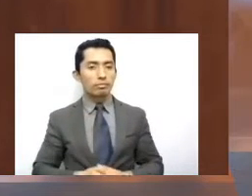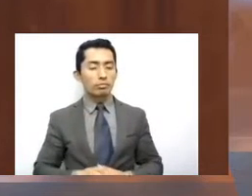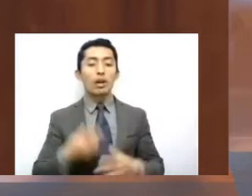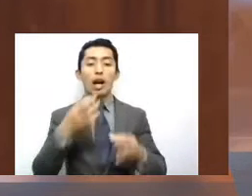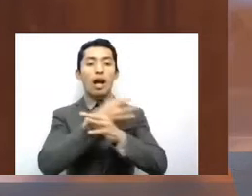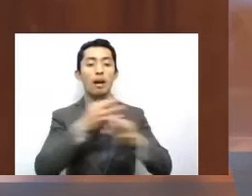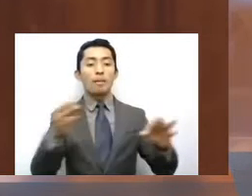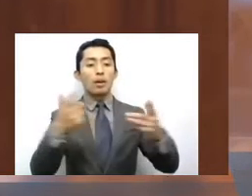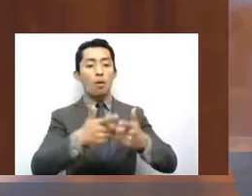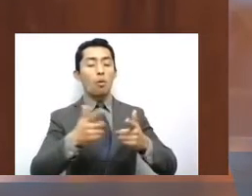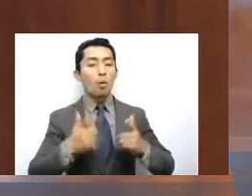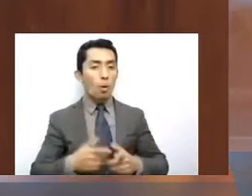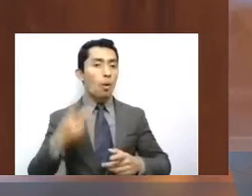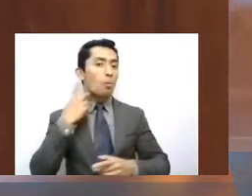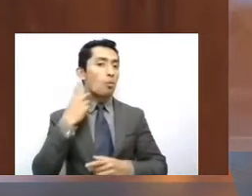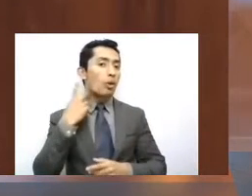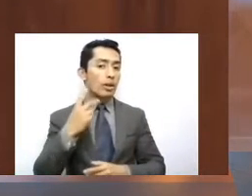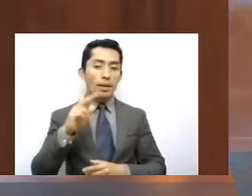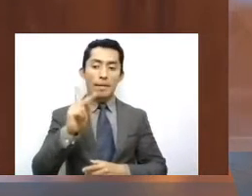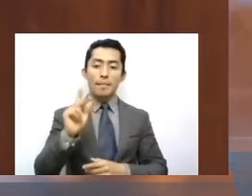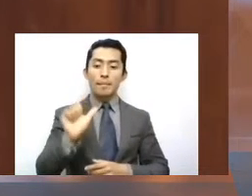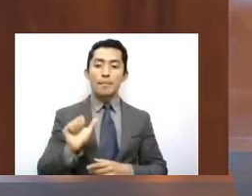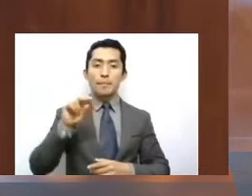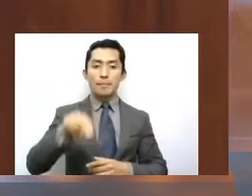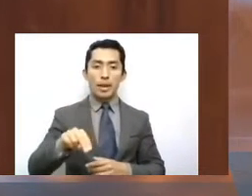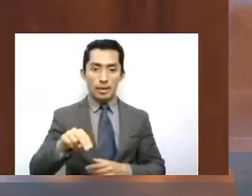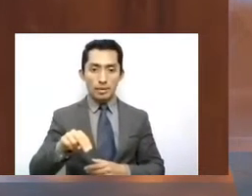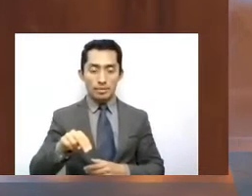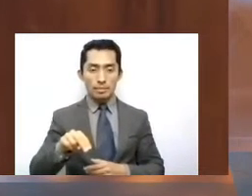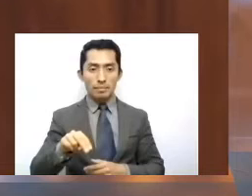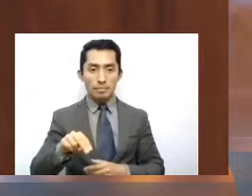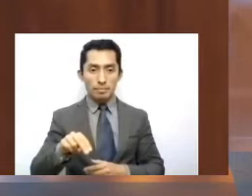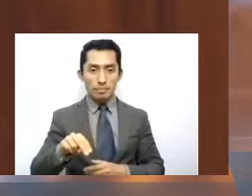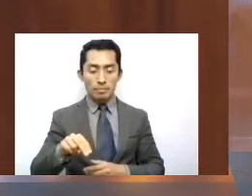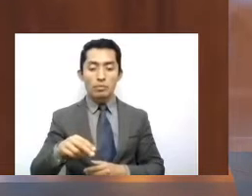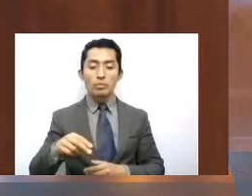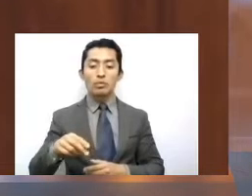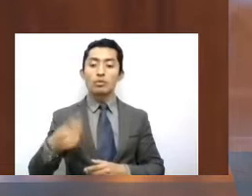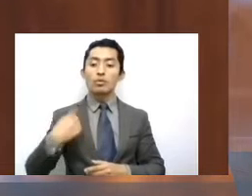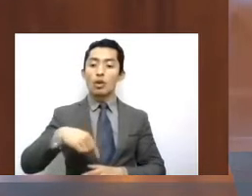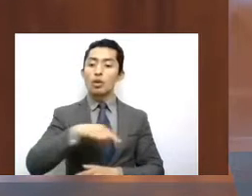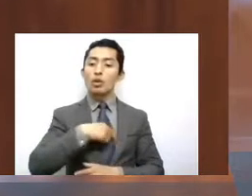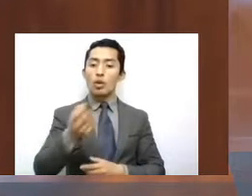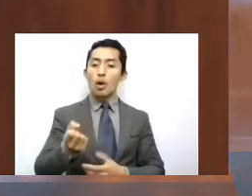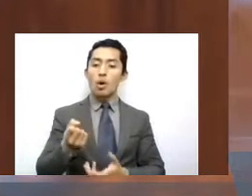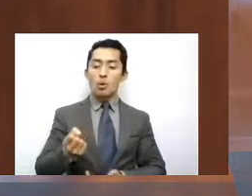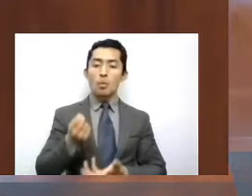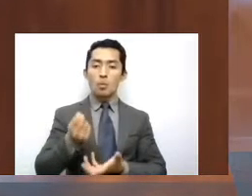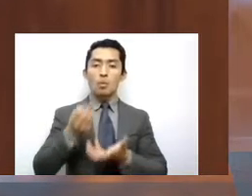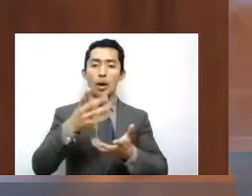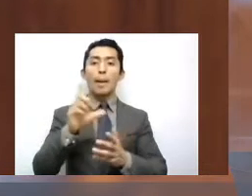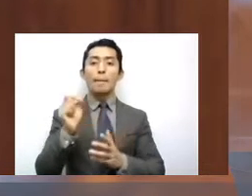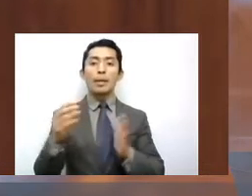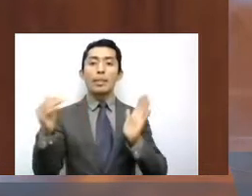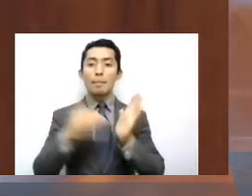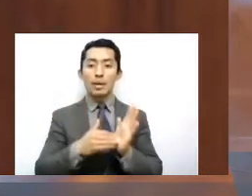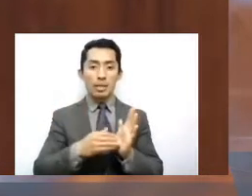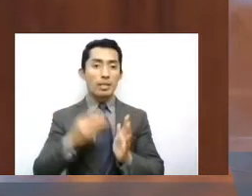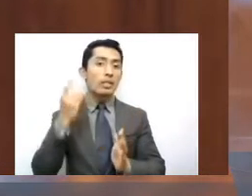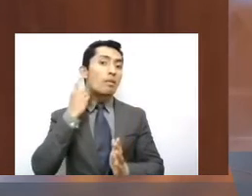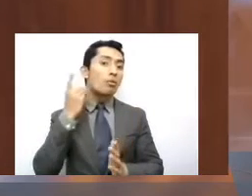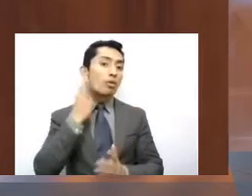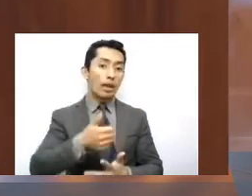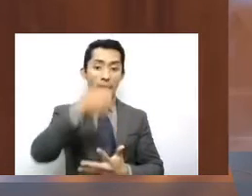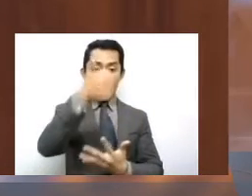esperando a que el gobierno federal les hable para pedirles que voten a favor del presupuesto. Que en el tema de